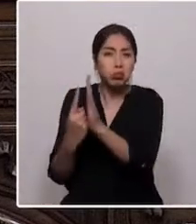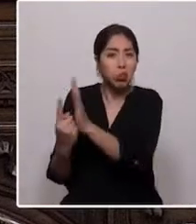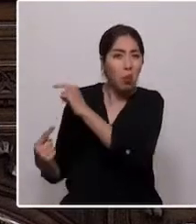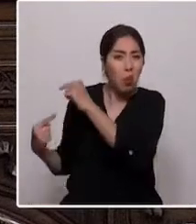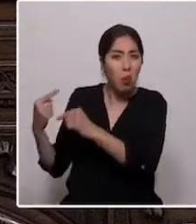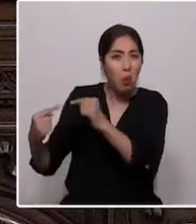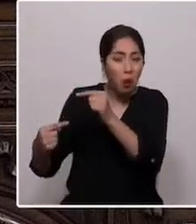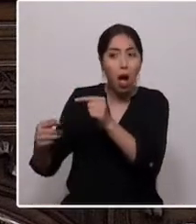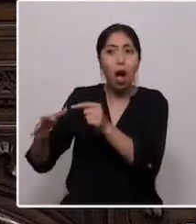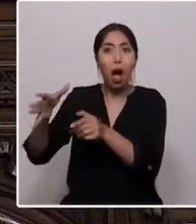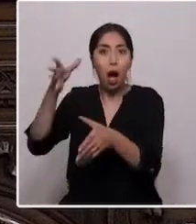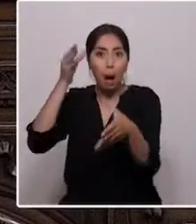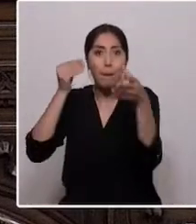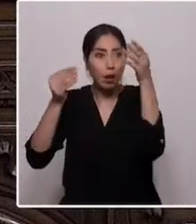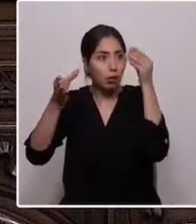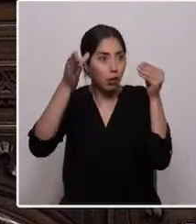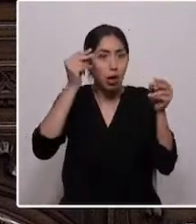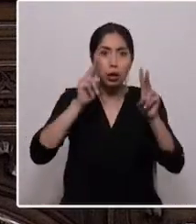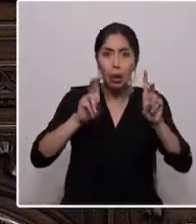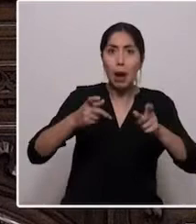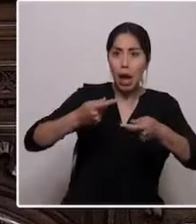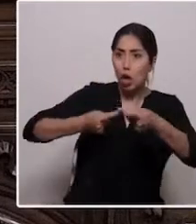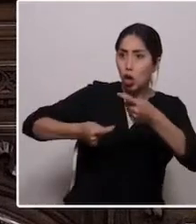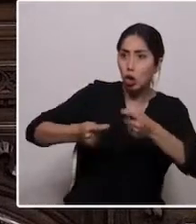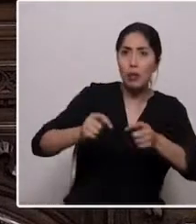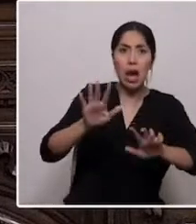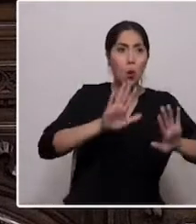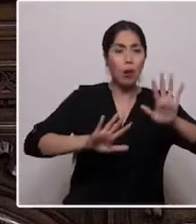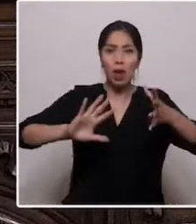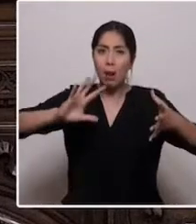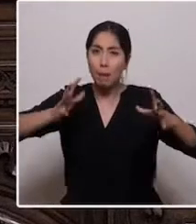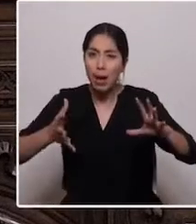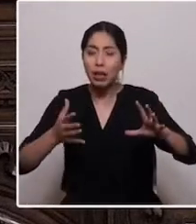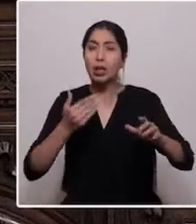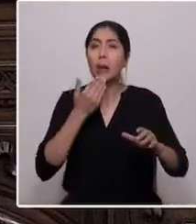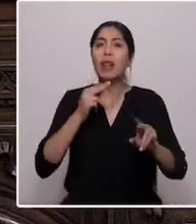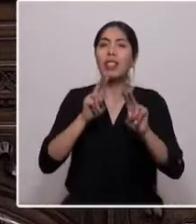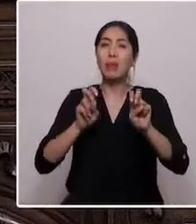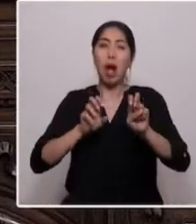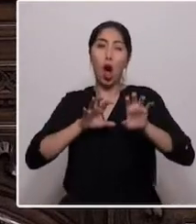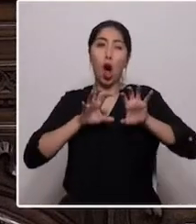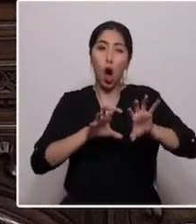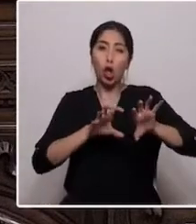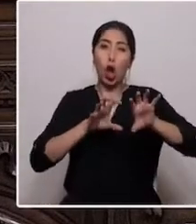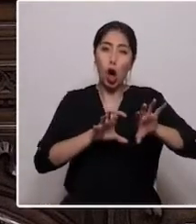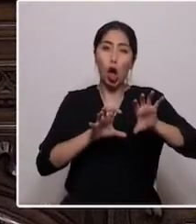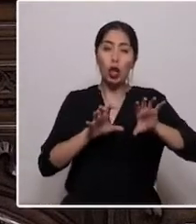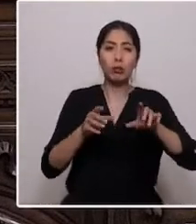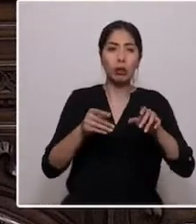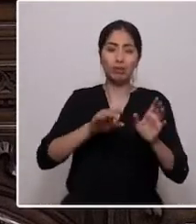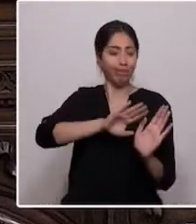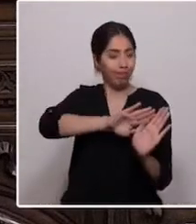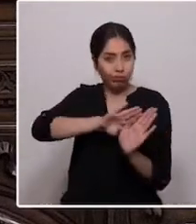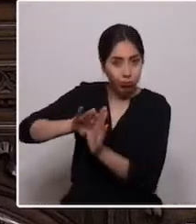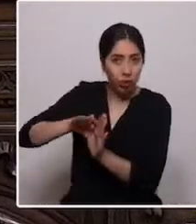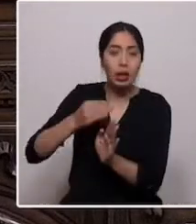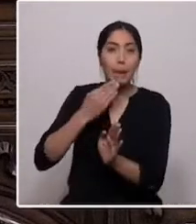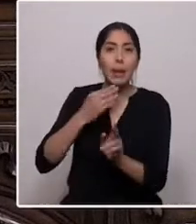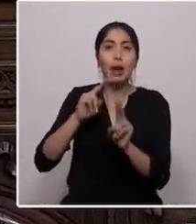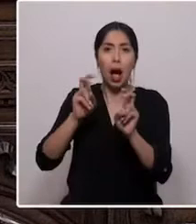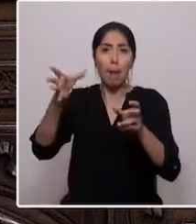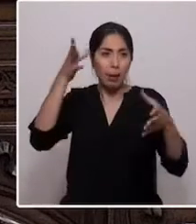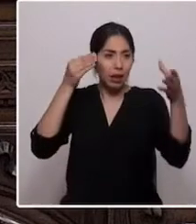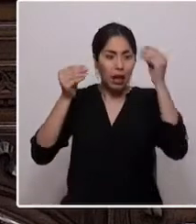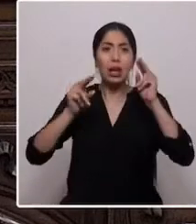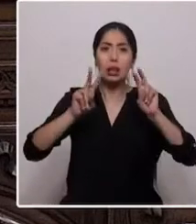de sustentabilidad, economía, erradicación de odiosidades entre iguales y sobre los beneficios de lo